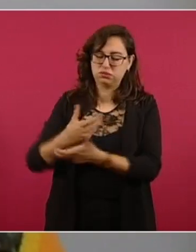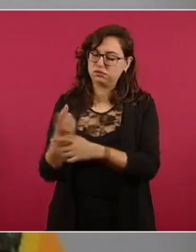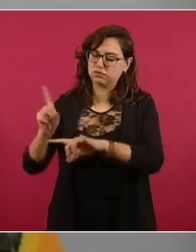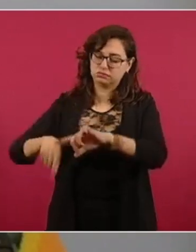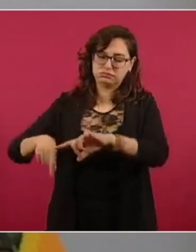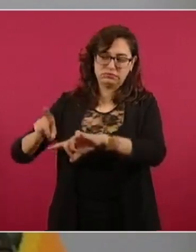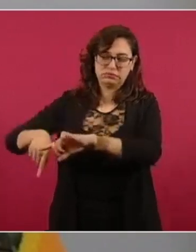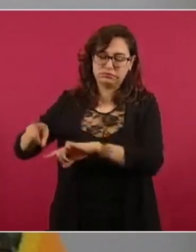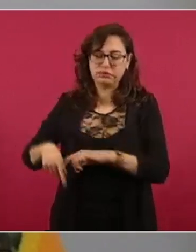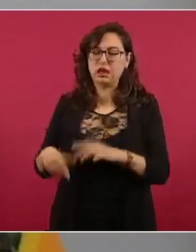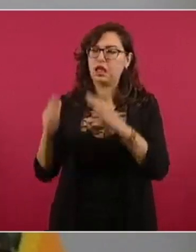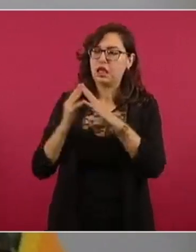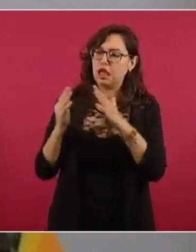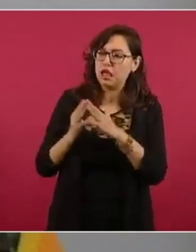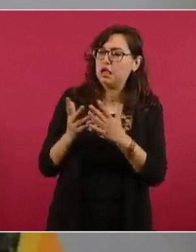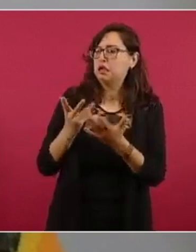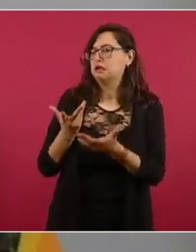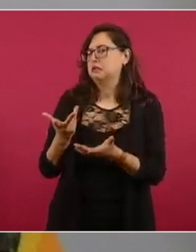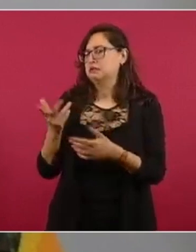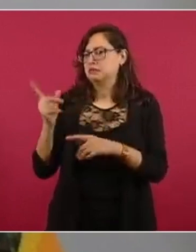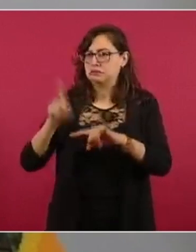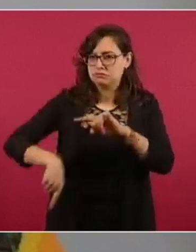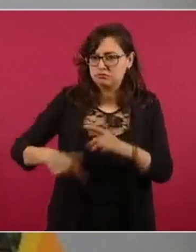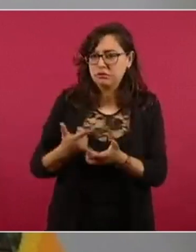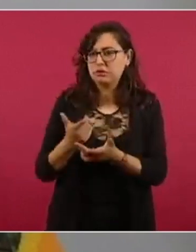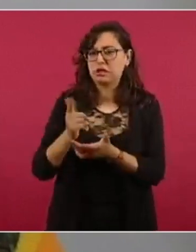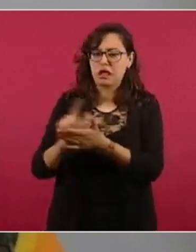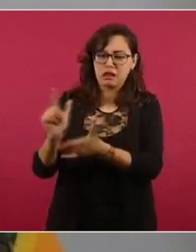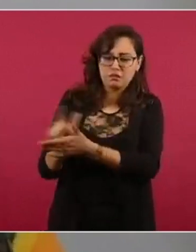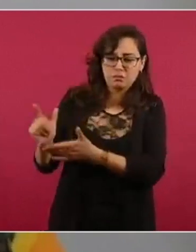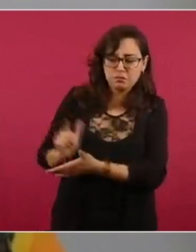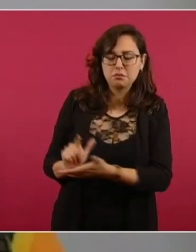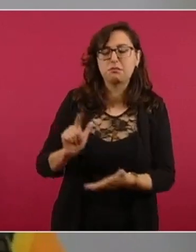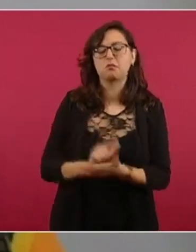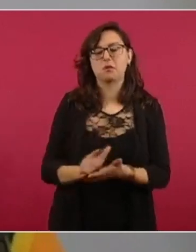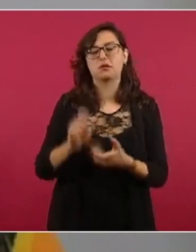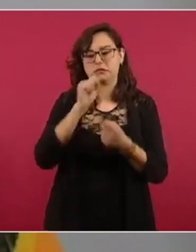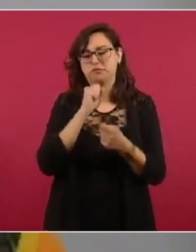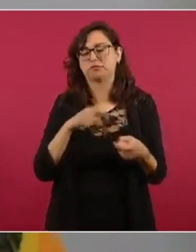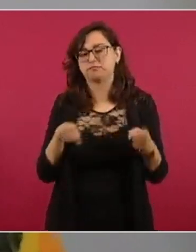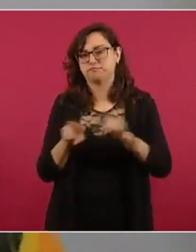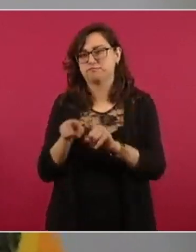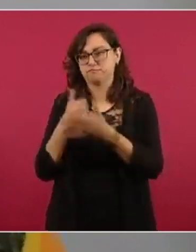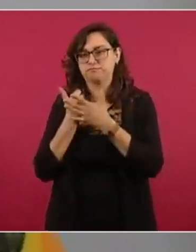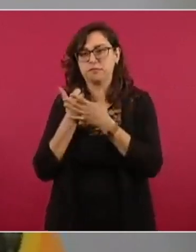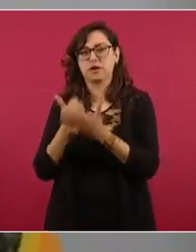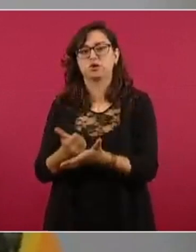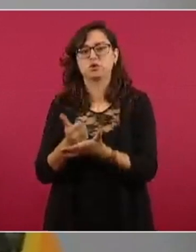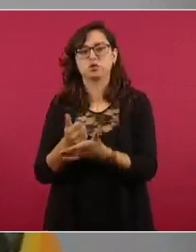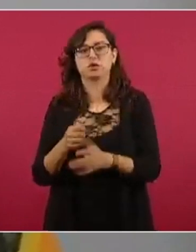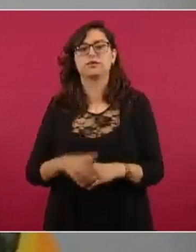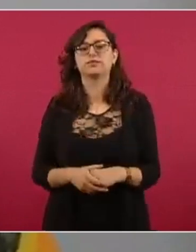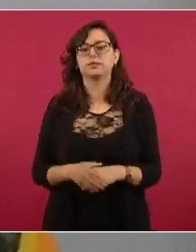a las viviendas se les retiró su lodo también en ahí en Puerto Ángel y también